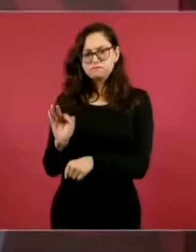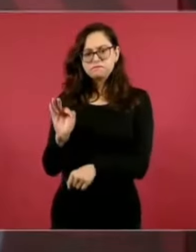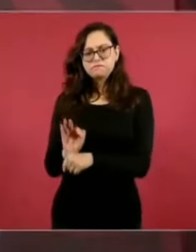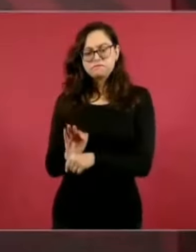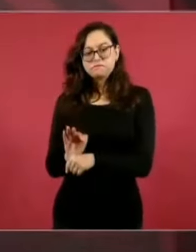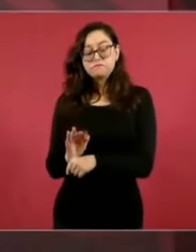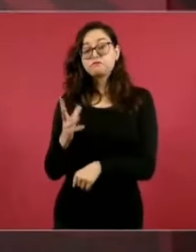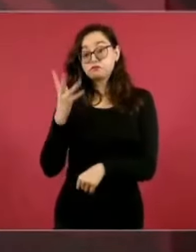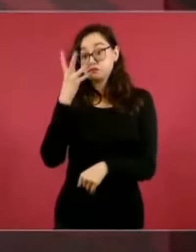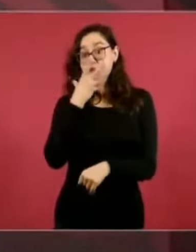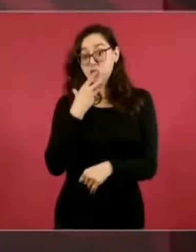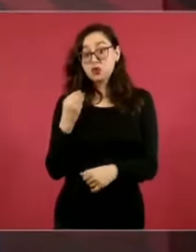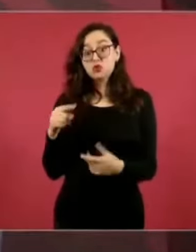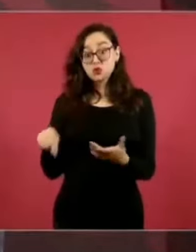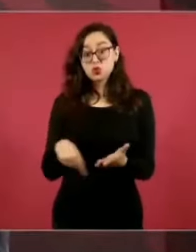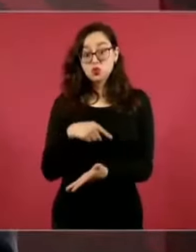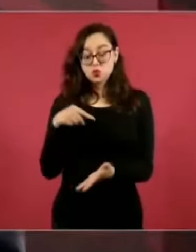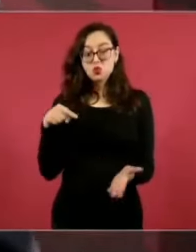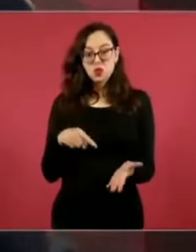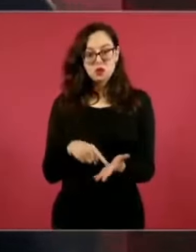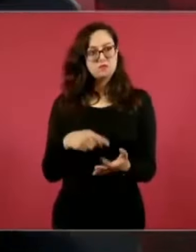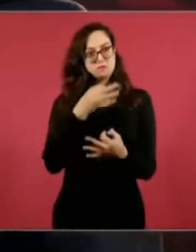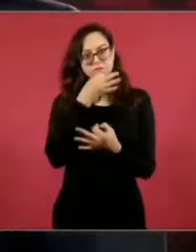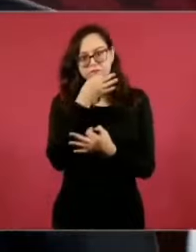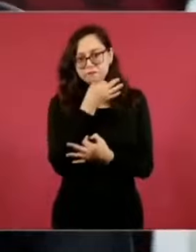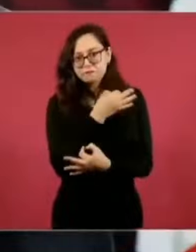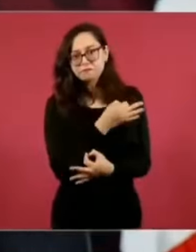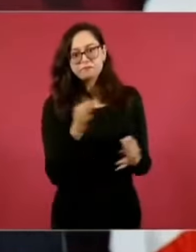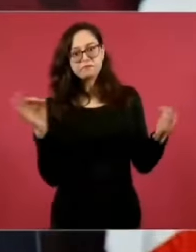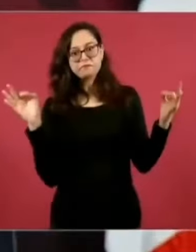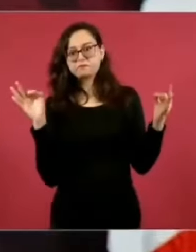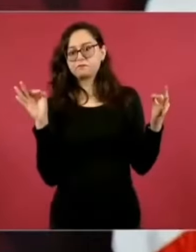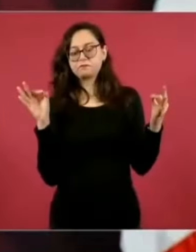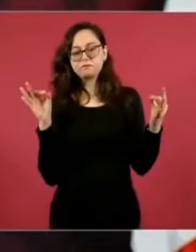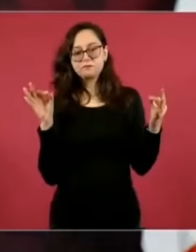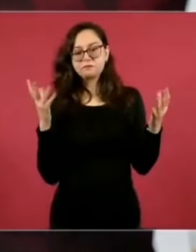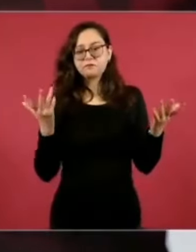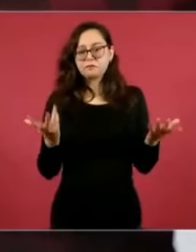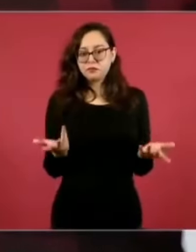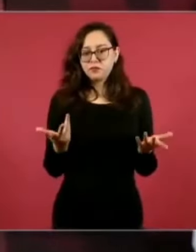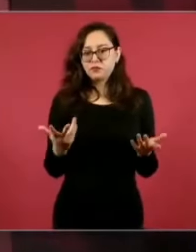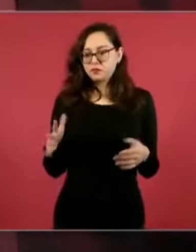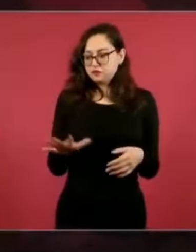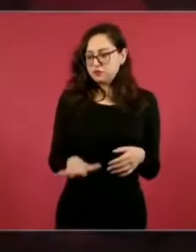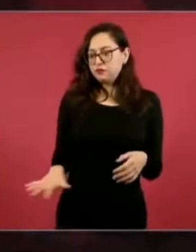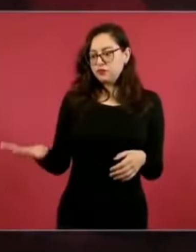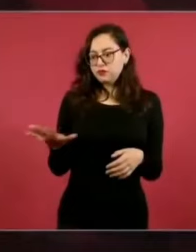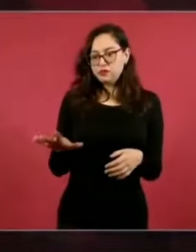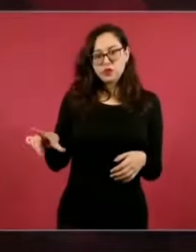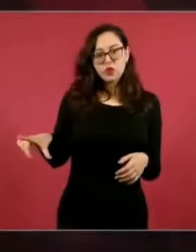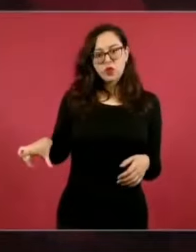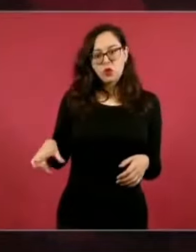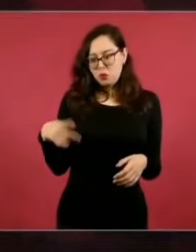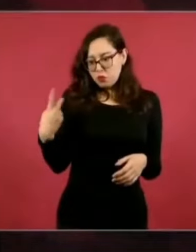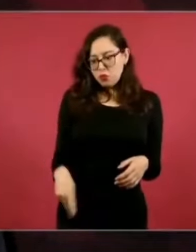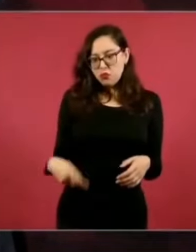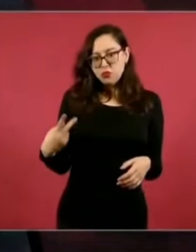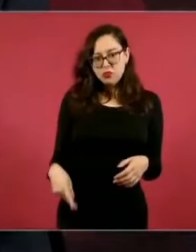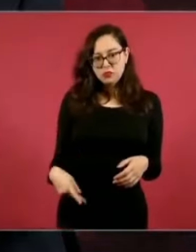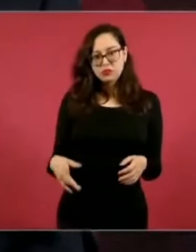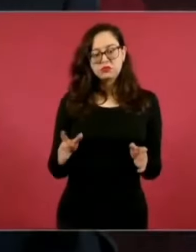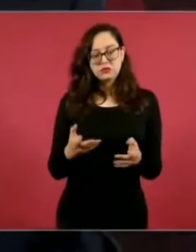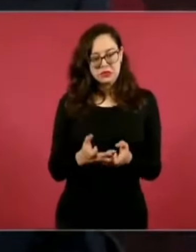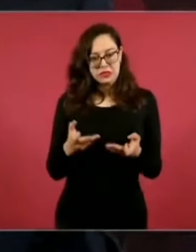zona, propiedad pública, se creó hasta un